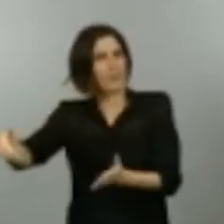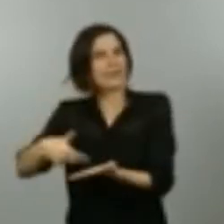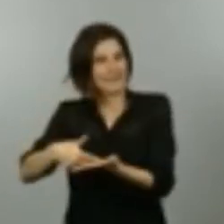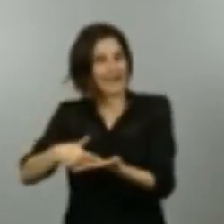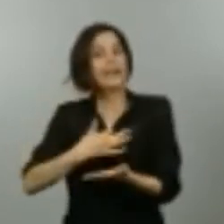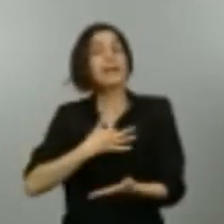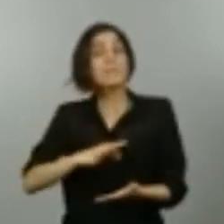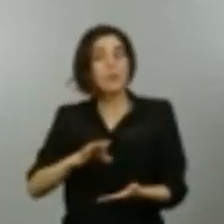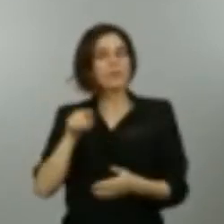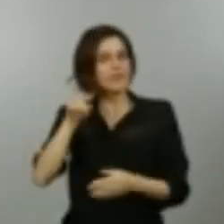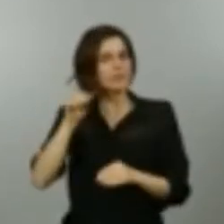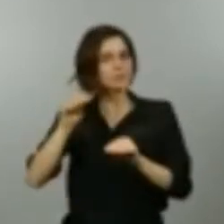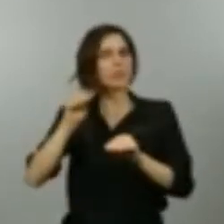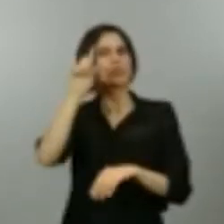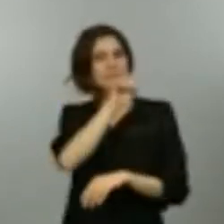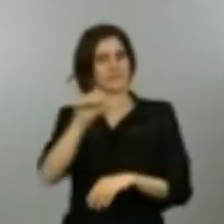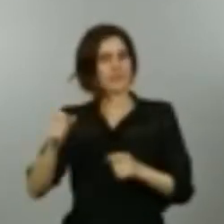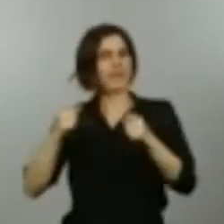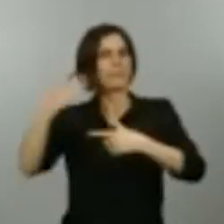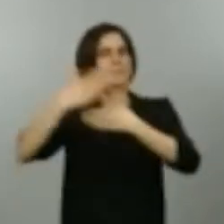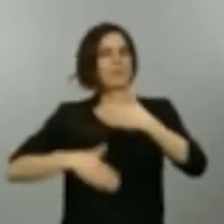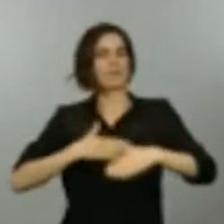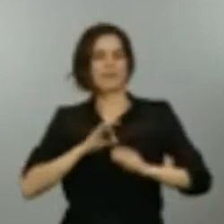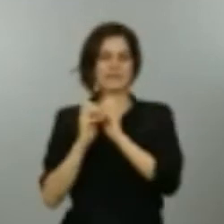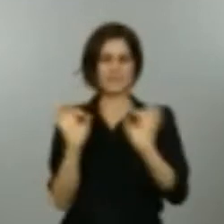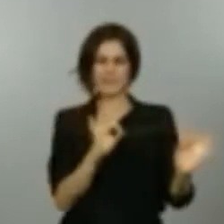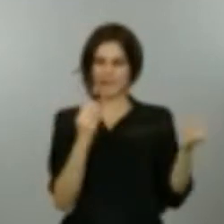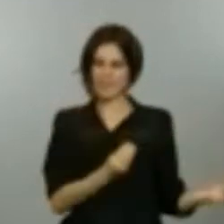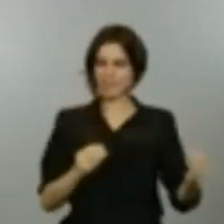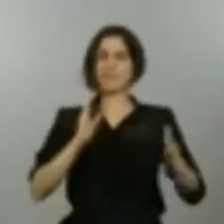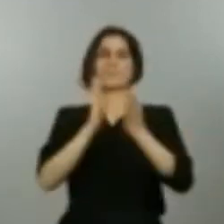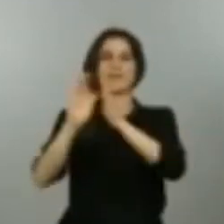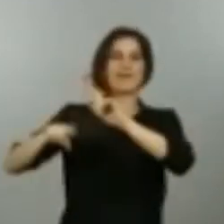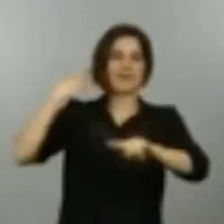pasar de fase. Madrid es una comunidad que ha hecho un esfuerzo enorme,